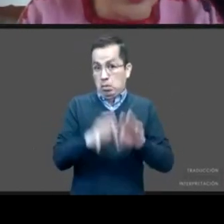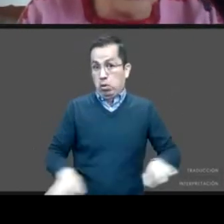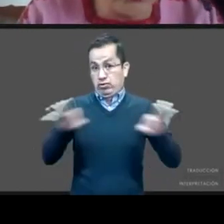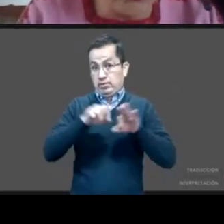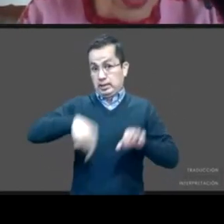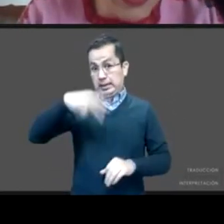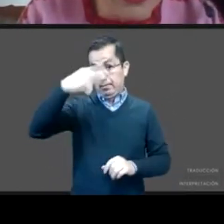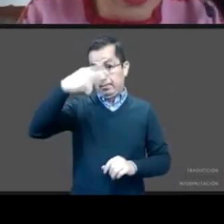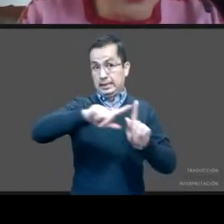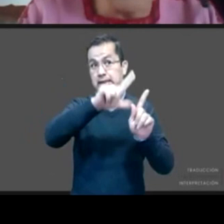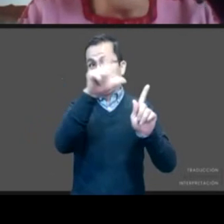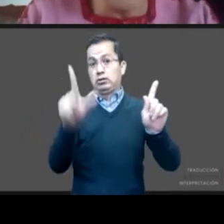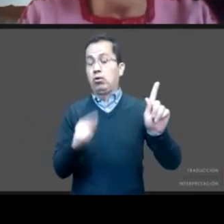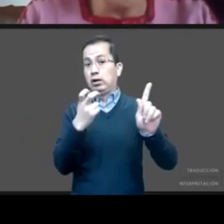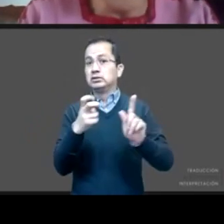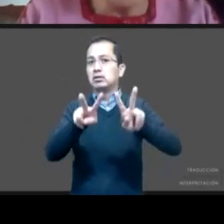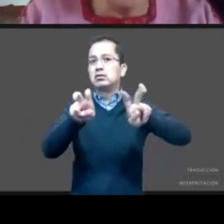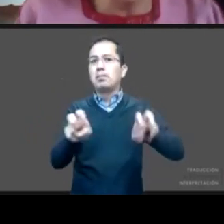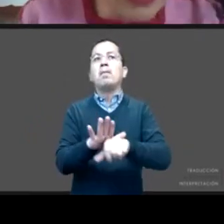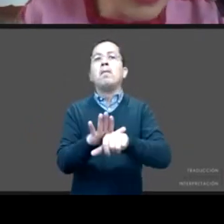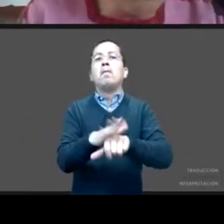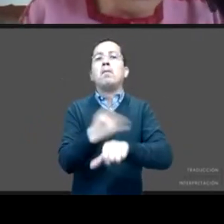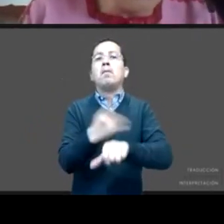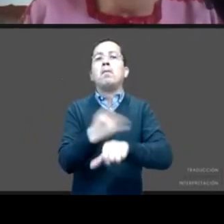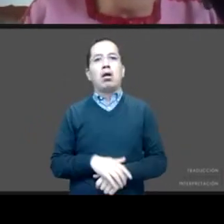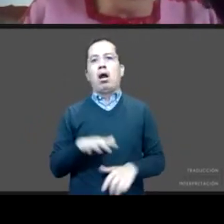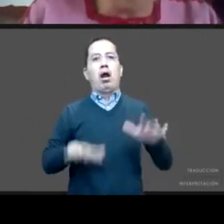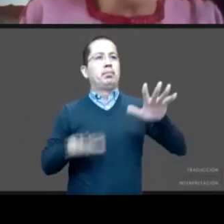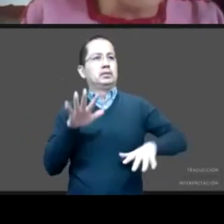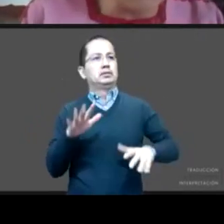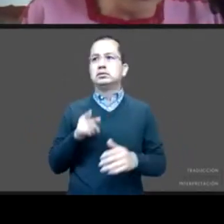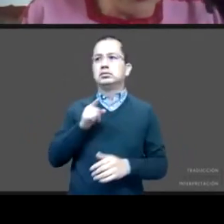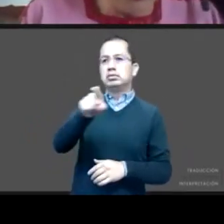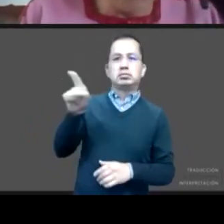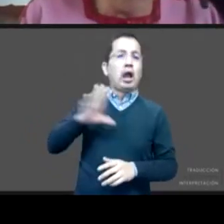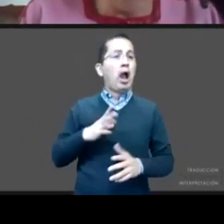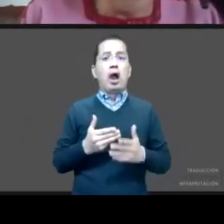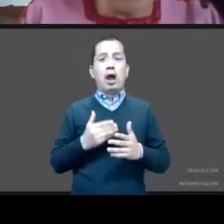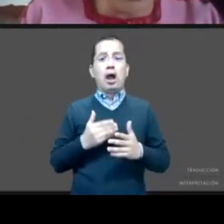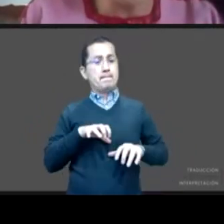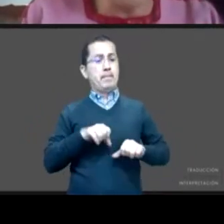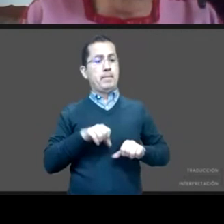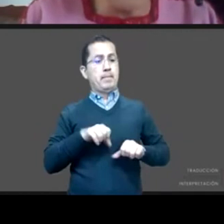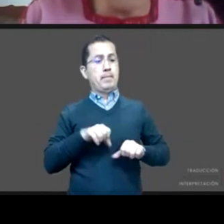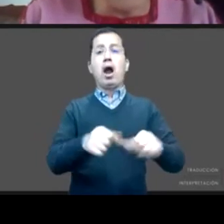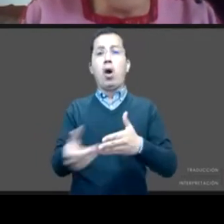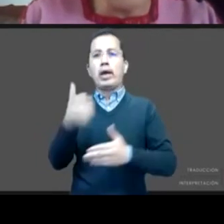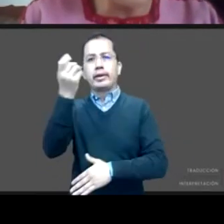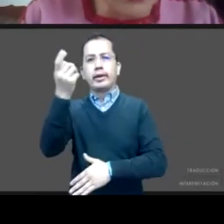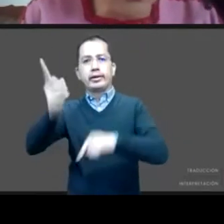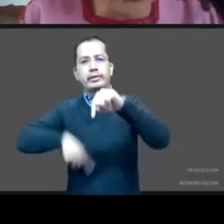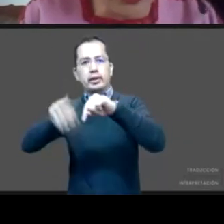cuando hay intentos de echar atrás precisamente lo ya ganado, lo que hasta hoy se